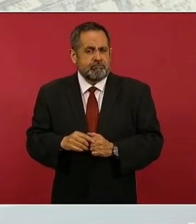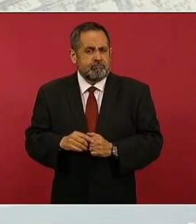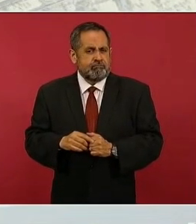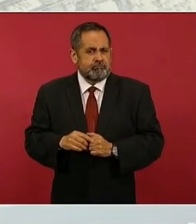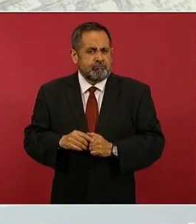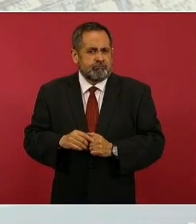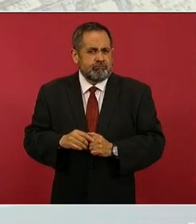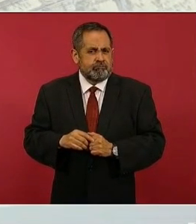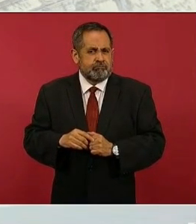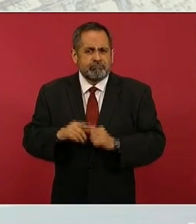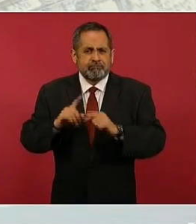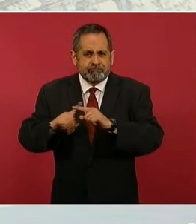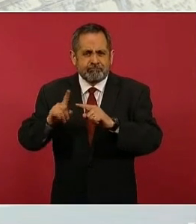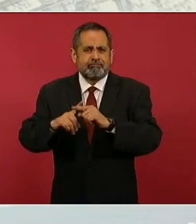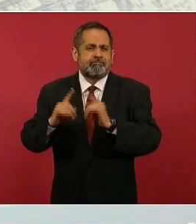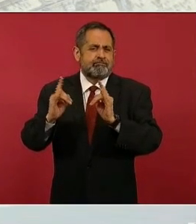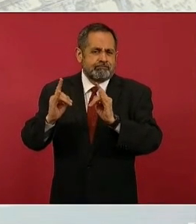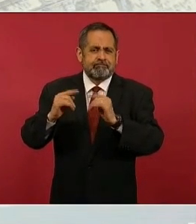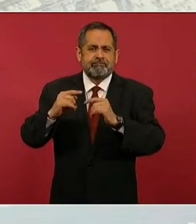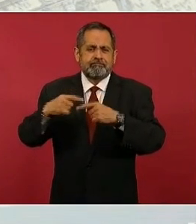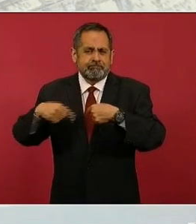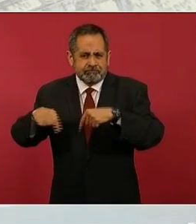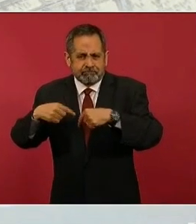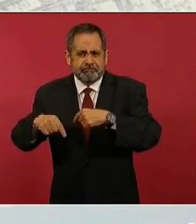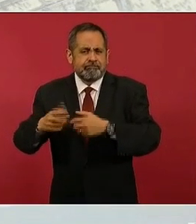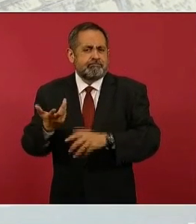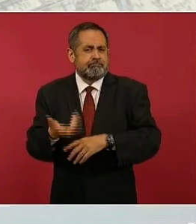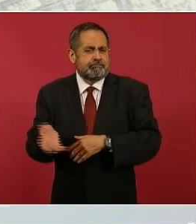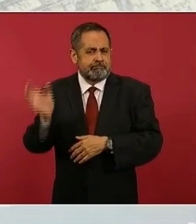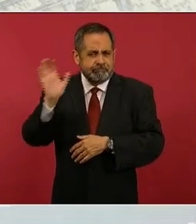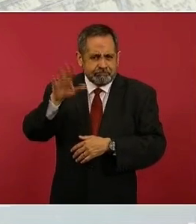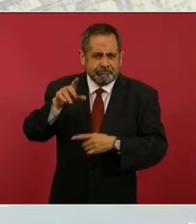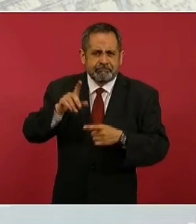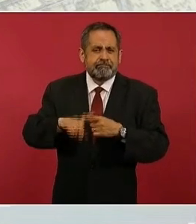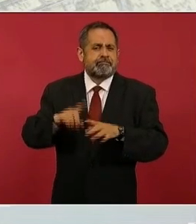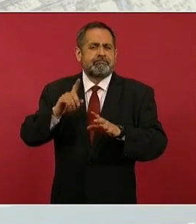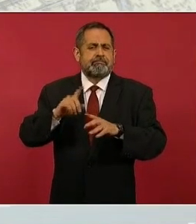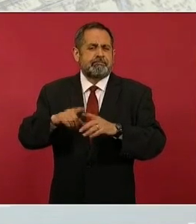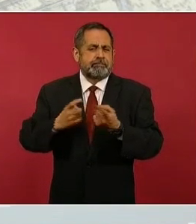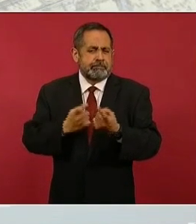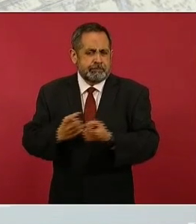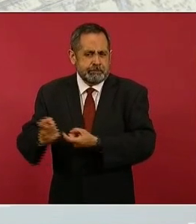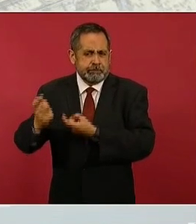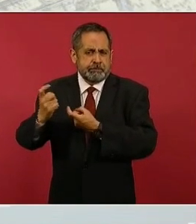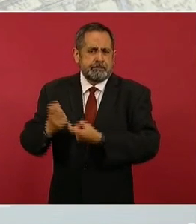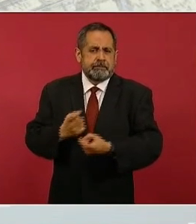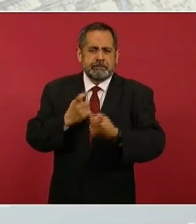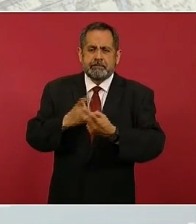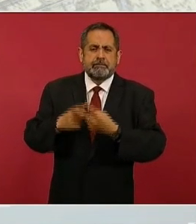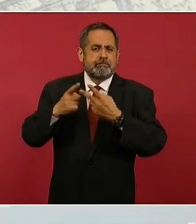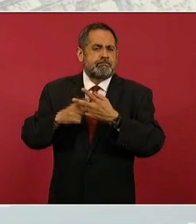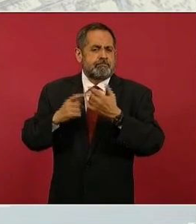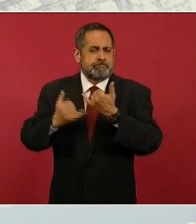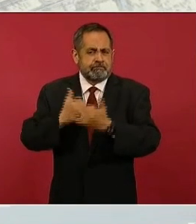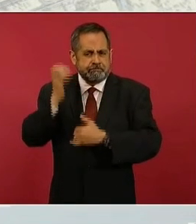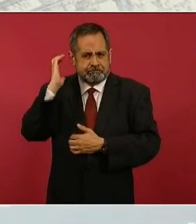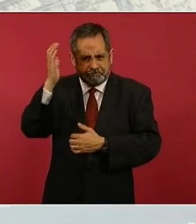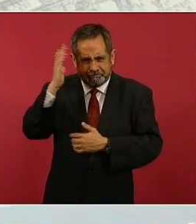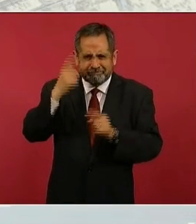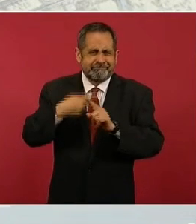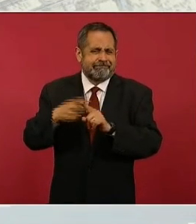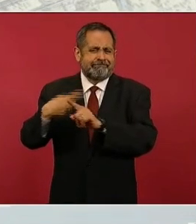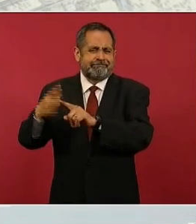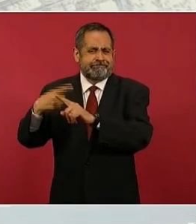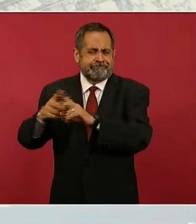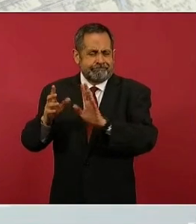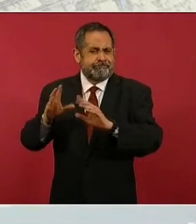pues, canchas multiusos de entrenamiento, de fútbol principalmente, básquetbol, partes de patinaje, de americano, de… en fin,